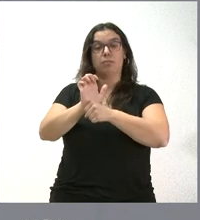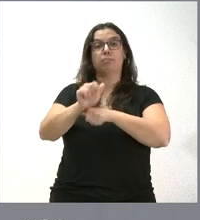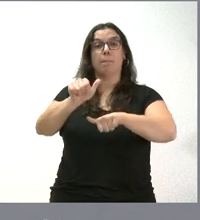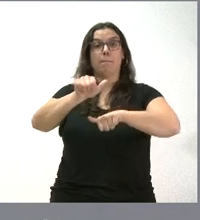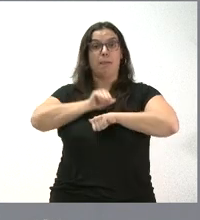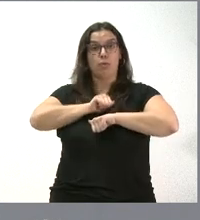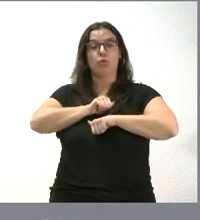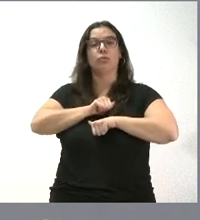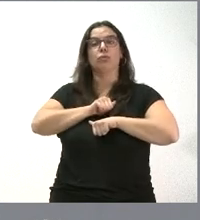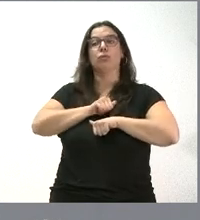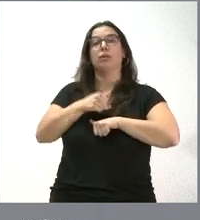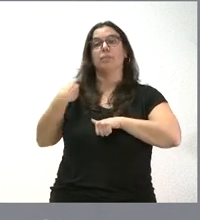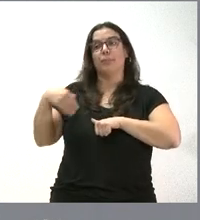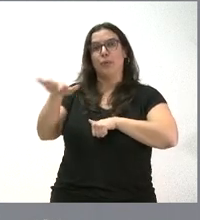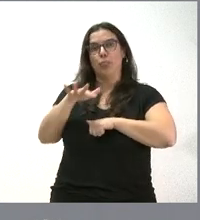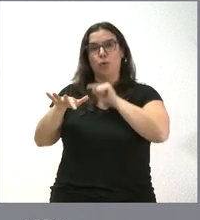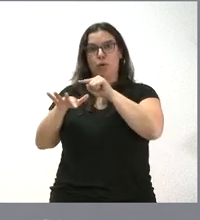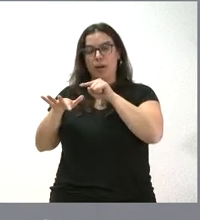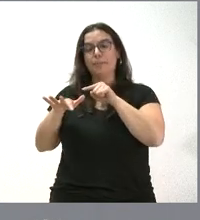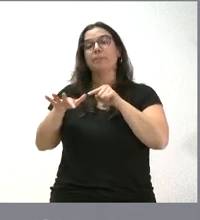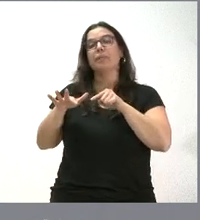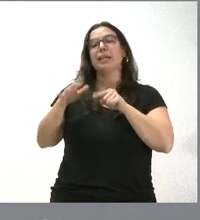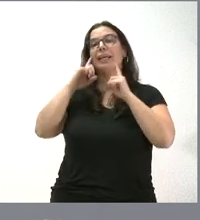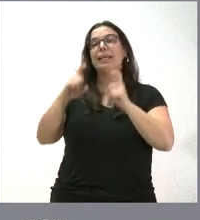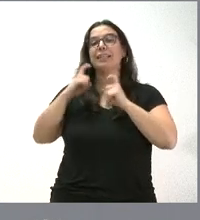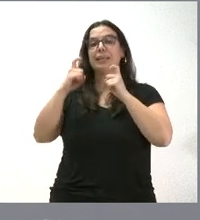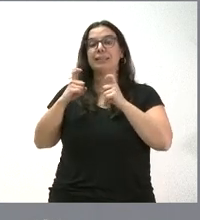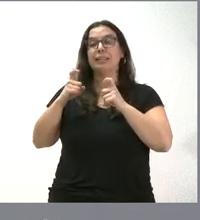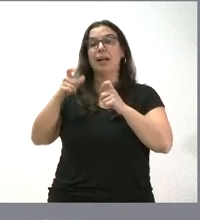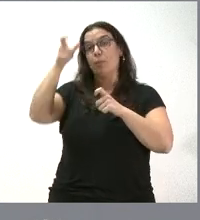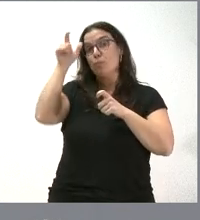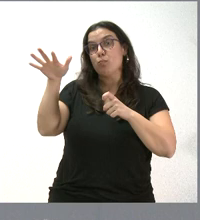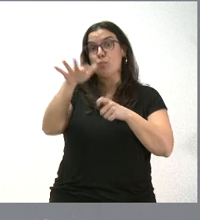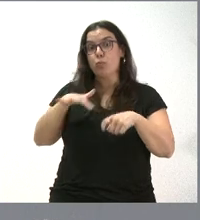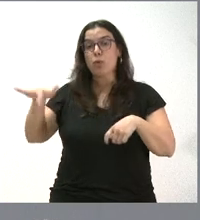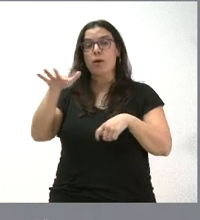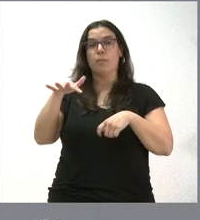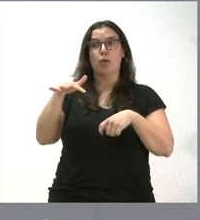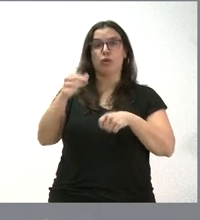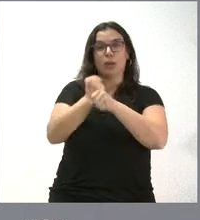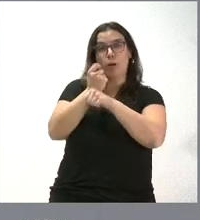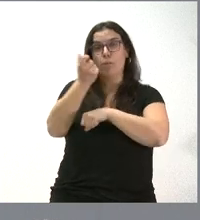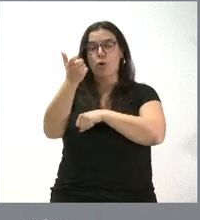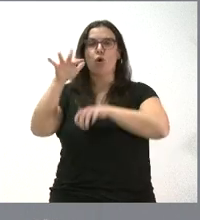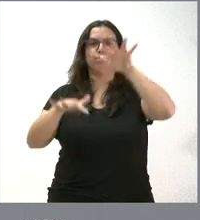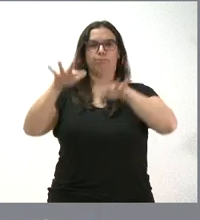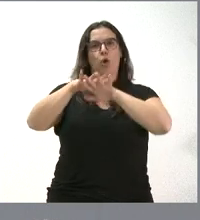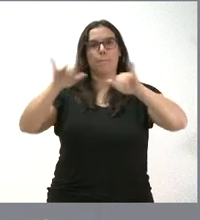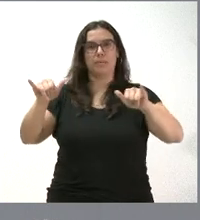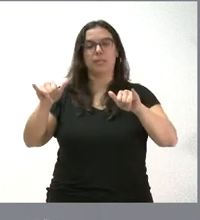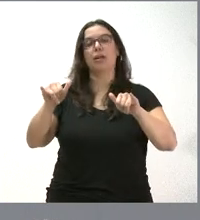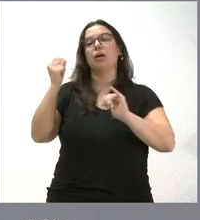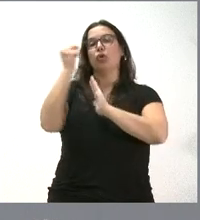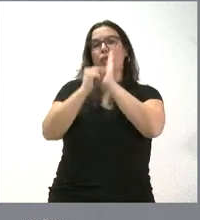preferentemente eventuales agrarios, y se trata de corregir desequilibrios económicos en las zonas rurales deprimidas. El abono de los costes salariales y cotización